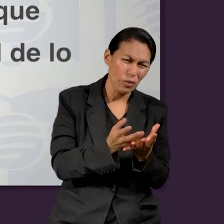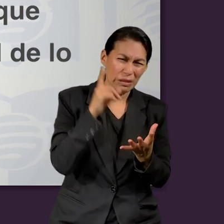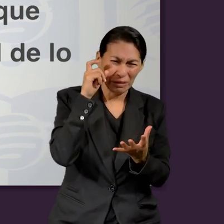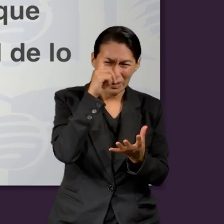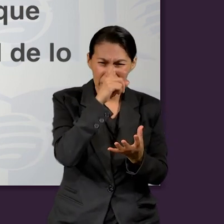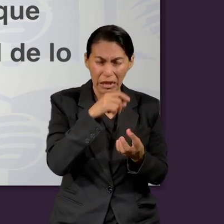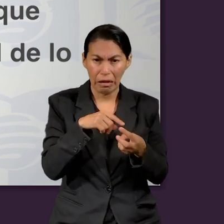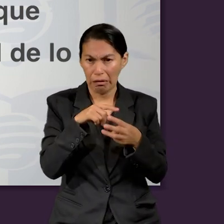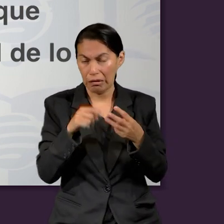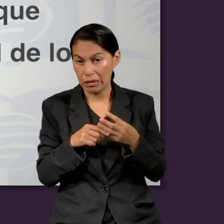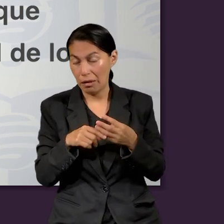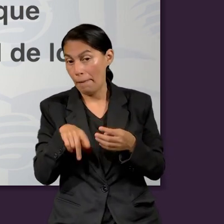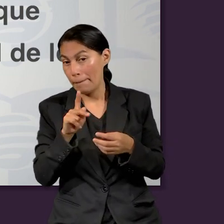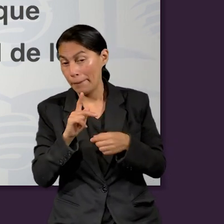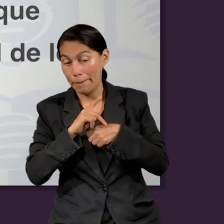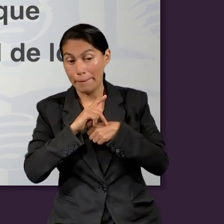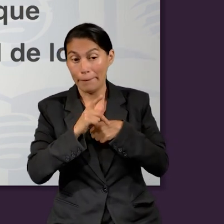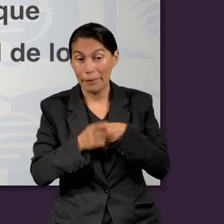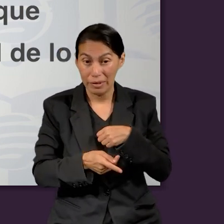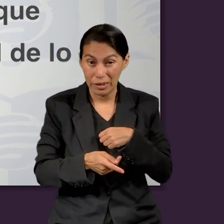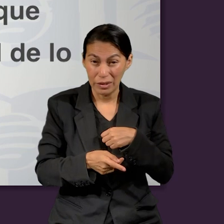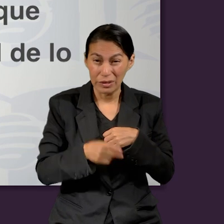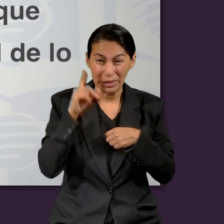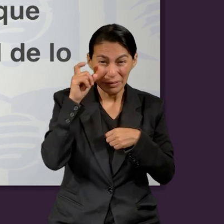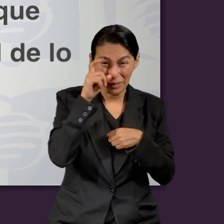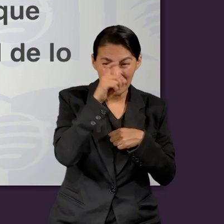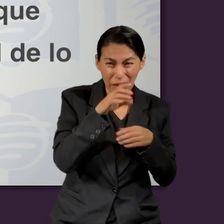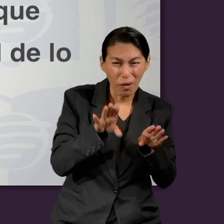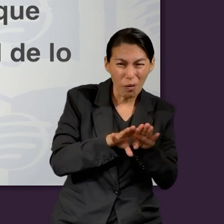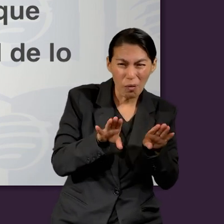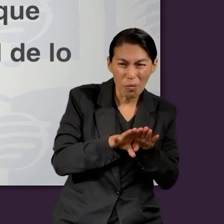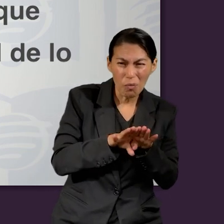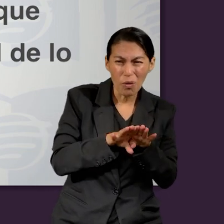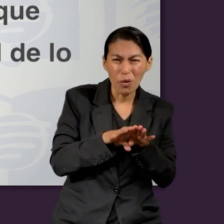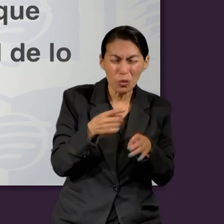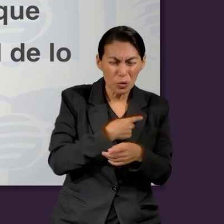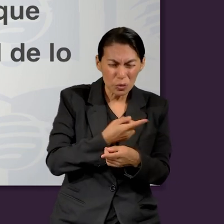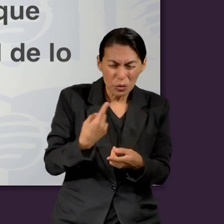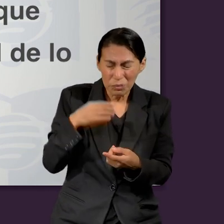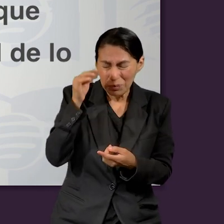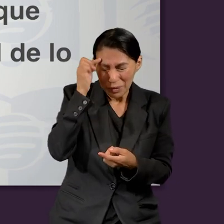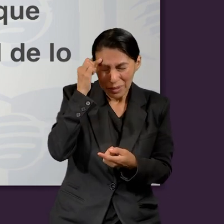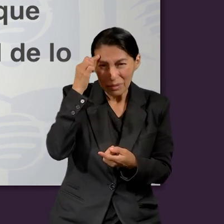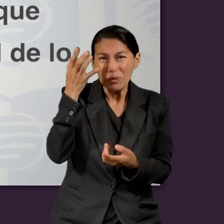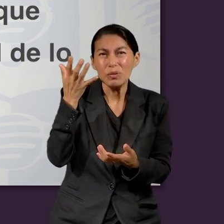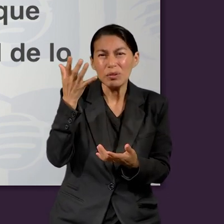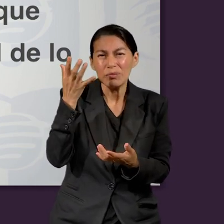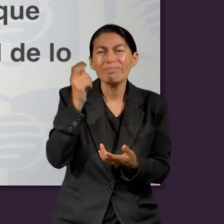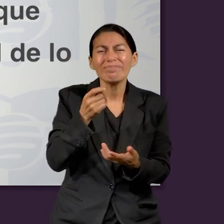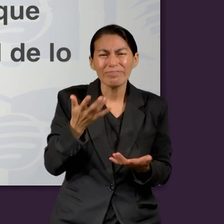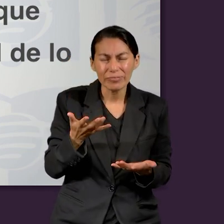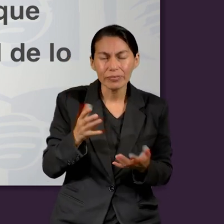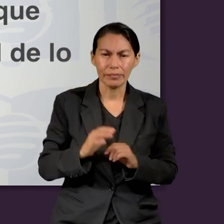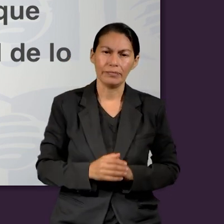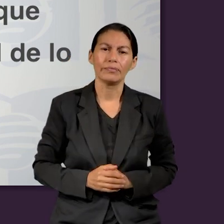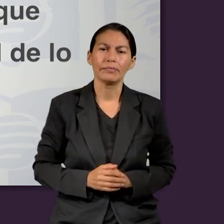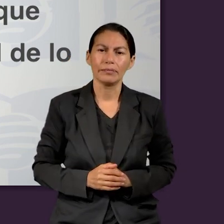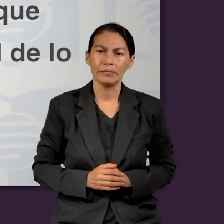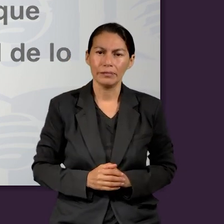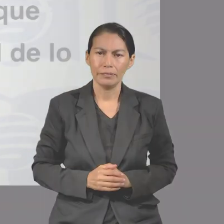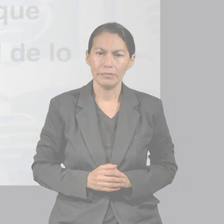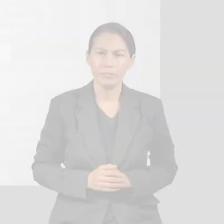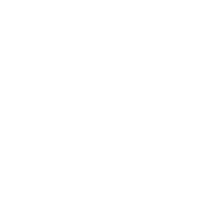cosas en nuestro mundo? ¿Y por qué el peligro que presentan a veces es más sutil que de lo que